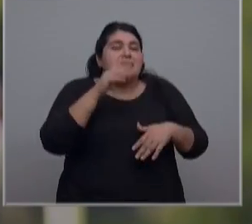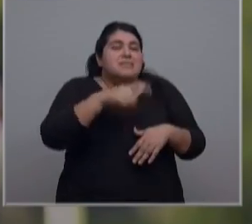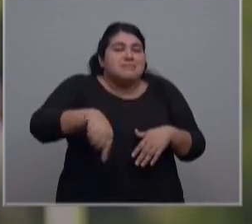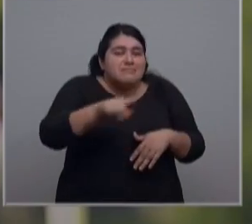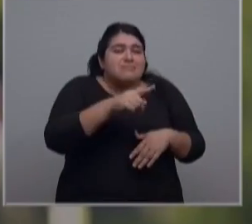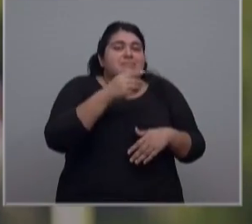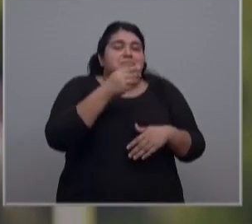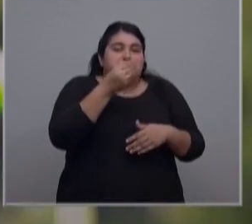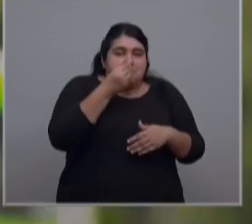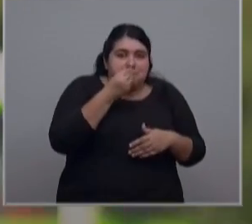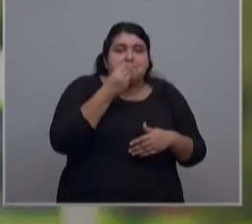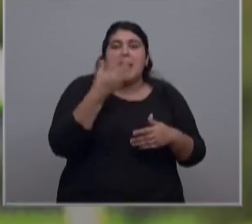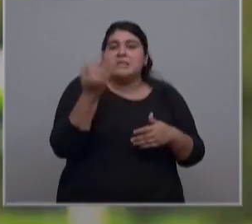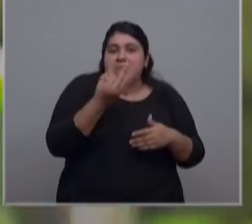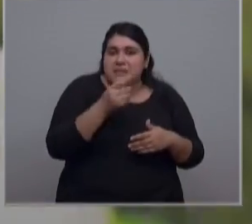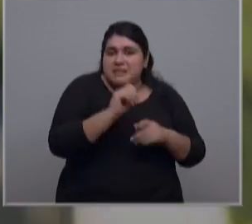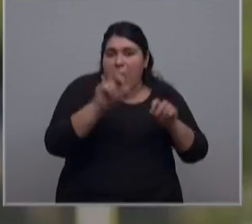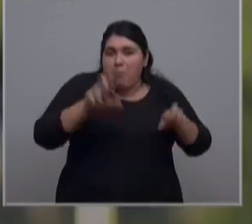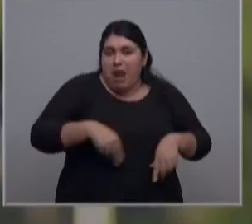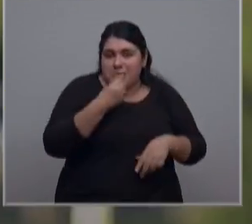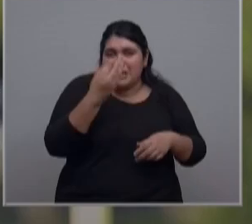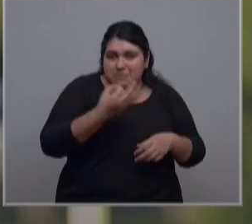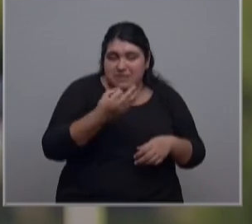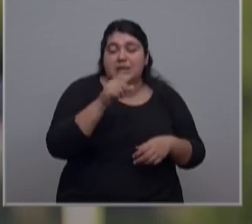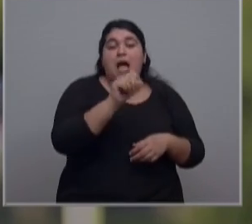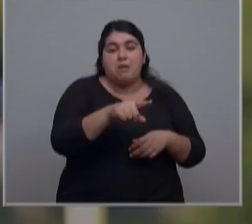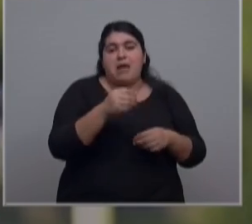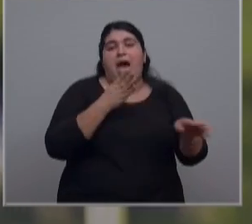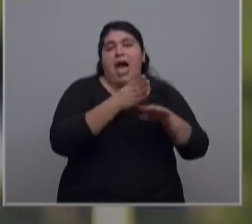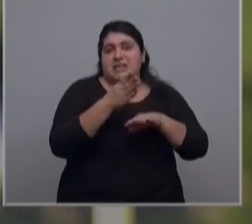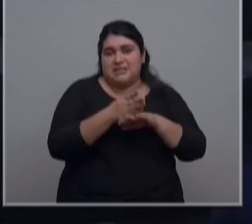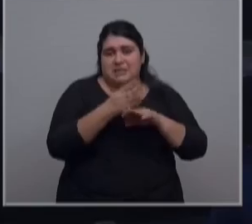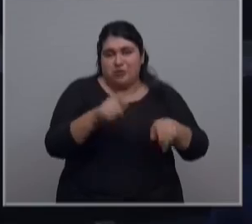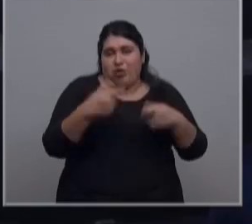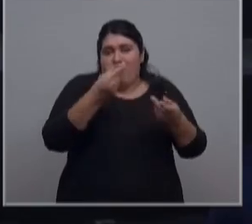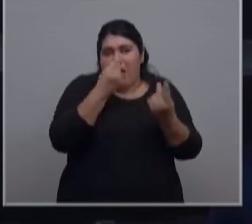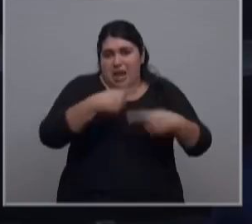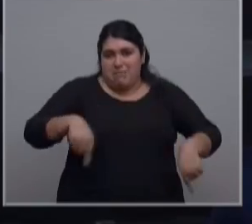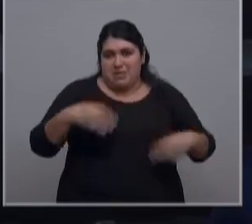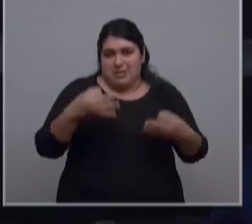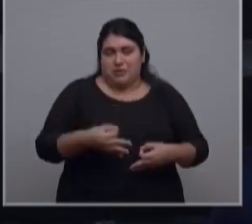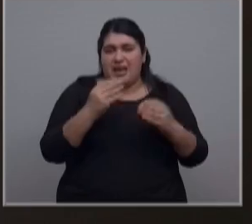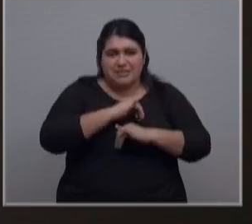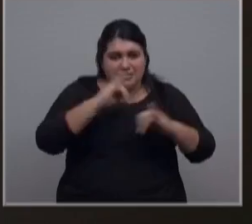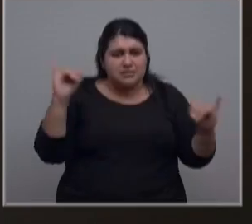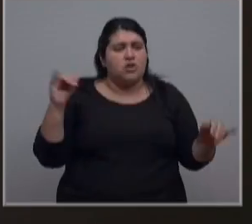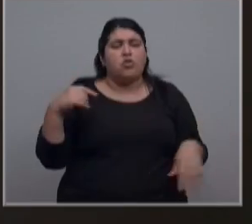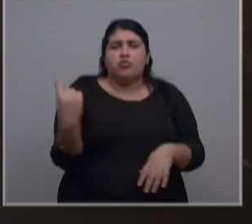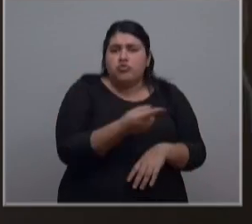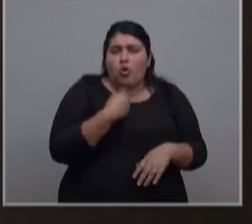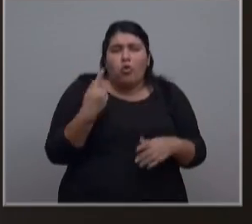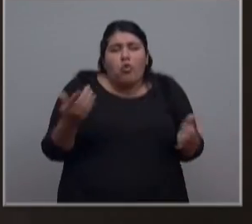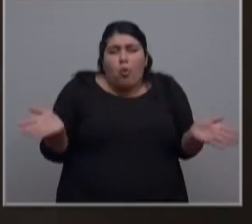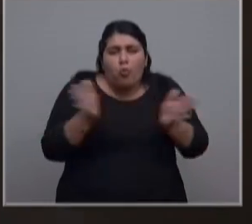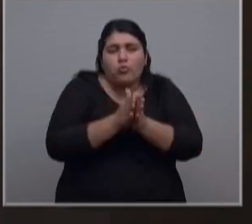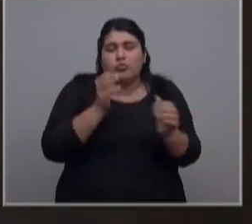tener un módulo extraordinario para garantizarle el acceso a la alimentación. Todos juntos vamos a seguir